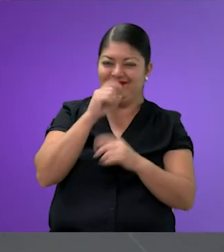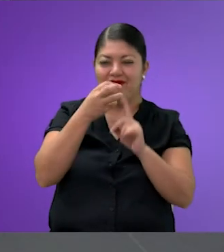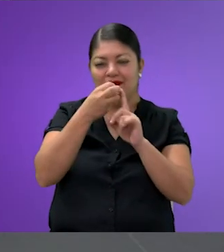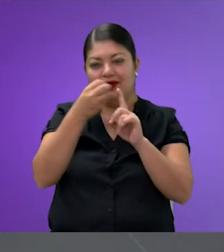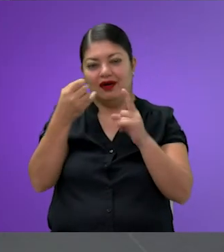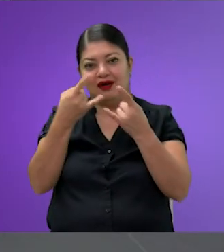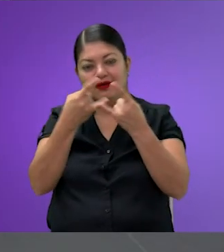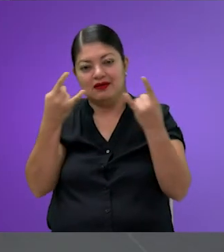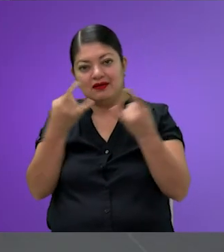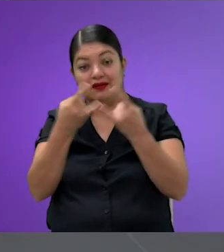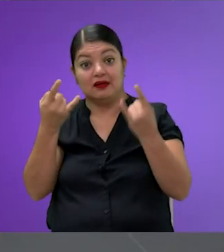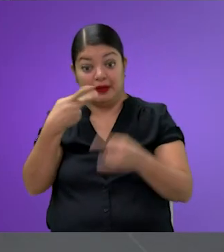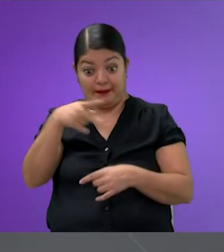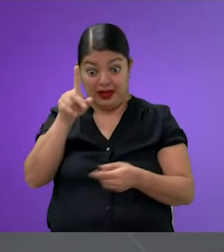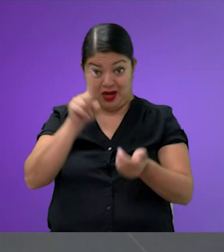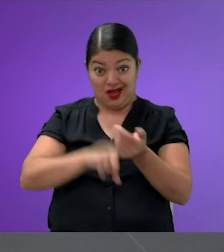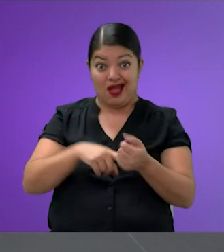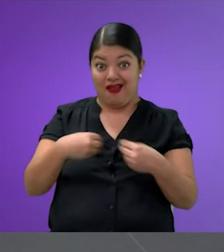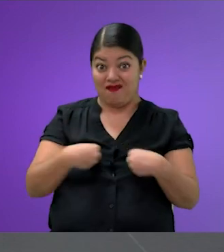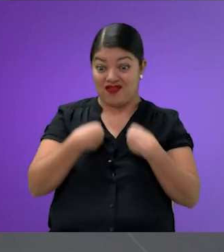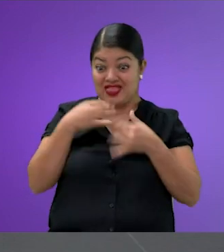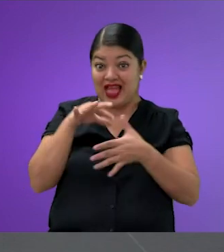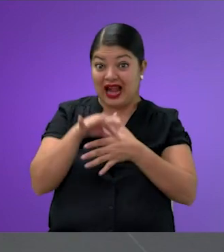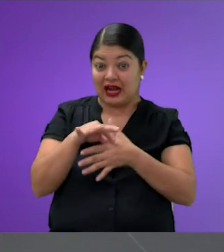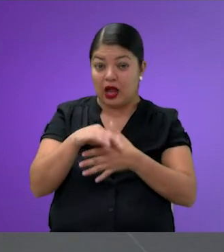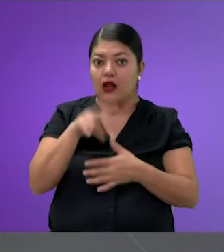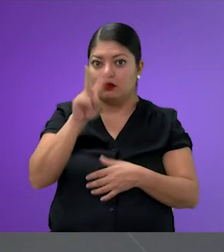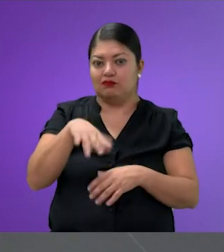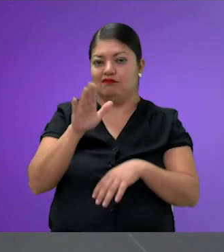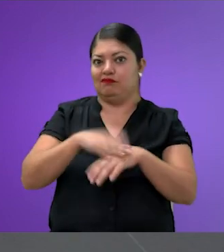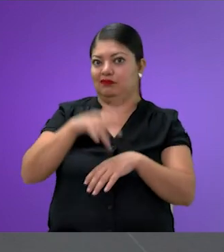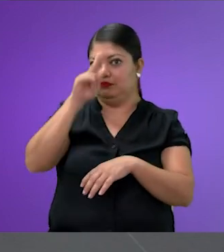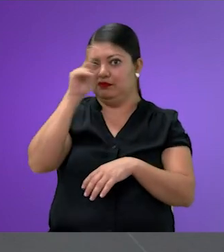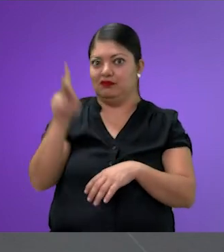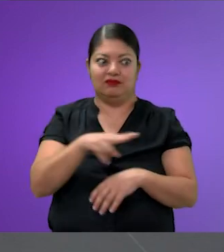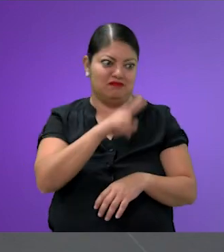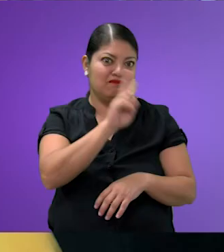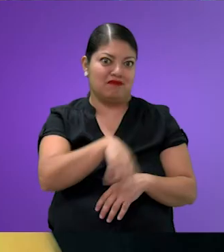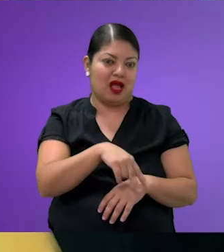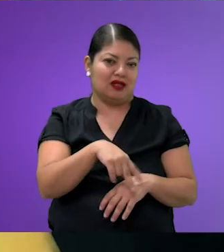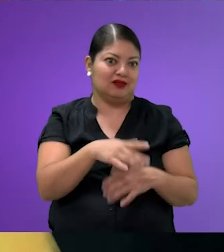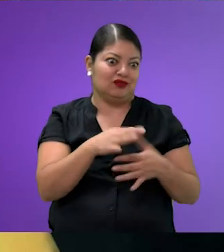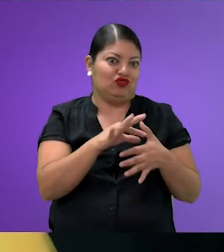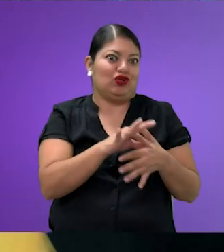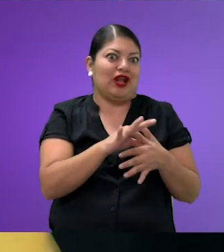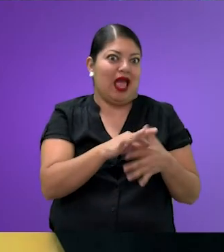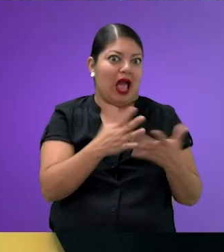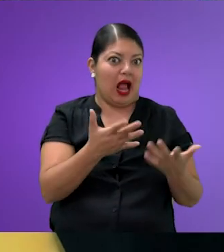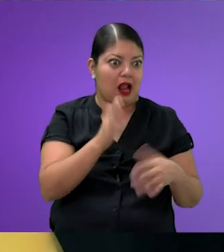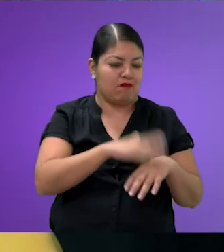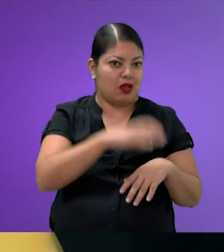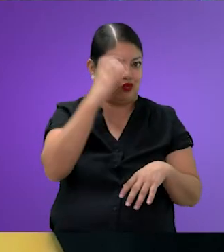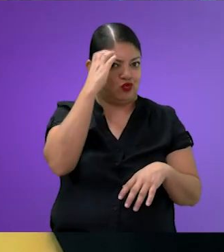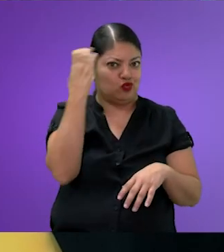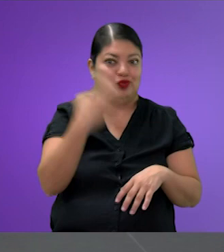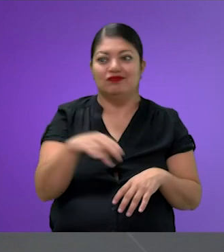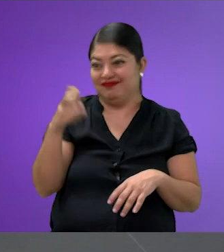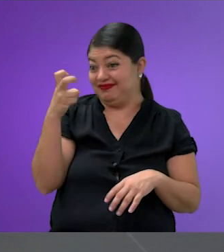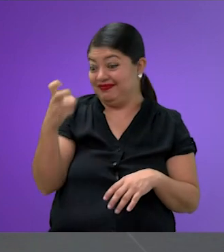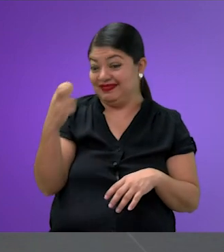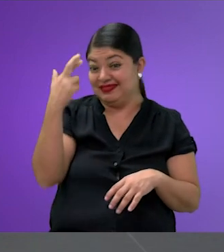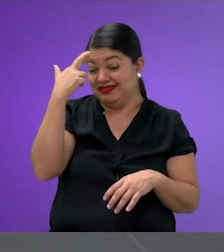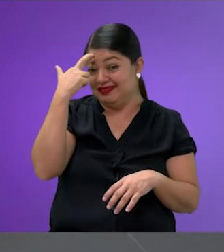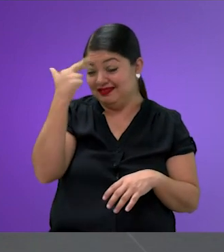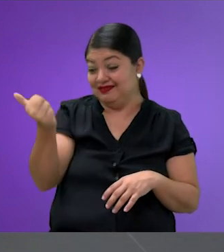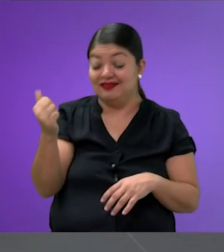real estas realidades suelen ser un poquito más dramáticas. Más reales, vaya, ¿no? Como lo dice su palabra, más crueles. Más crueles, exactamente. Más crudas,